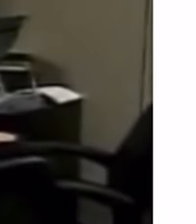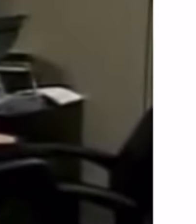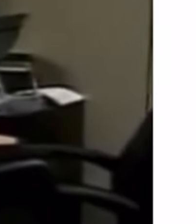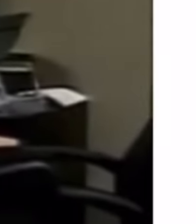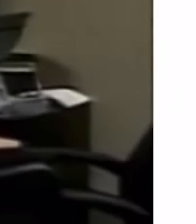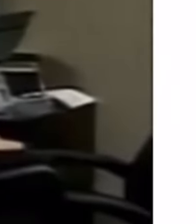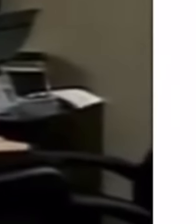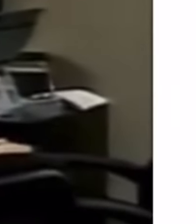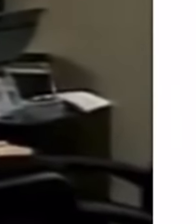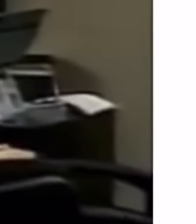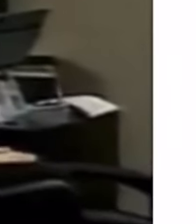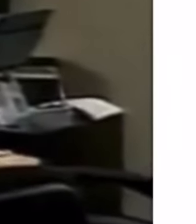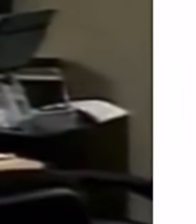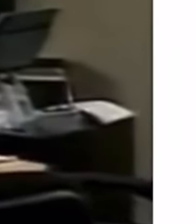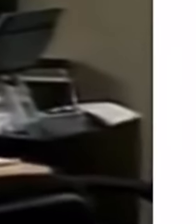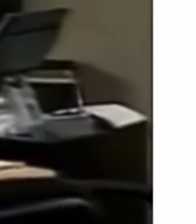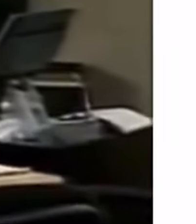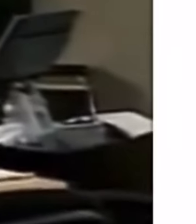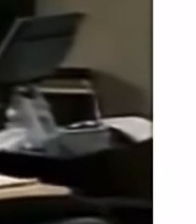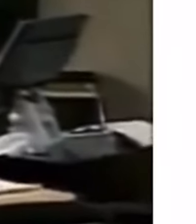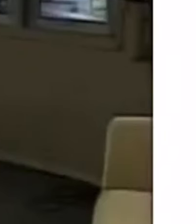mejor es un error gravísimo.